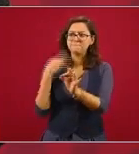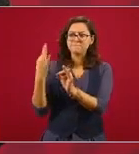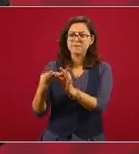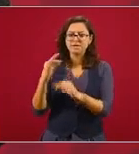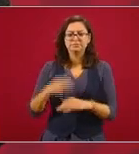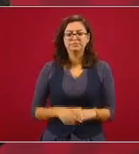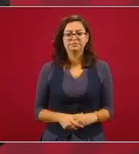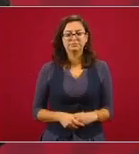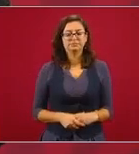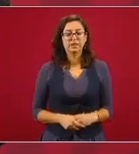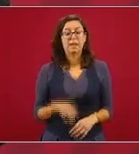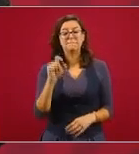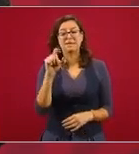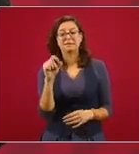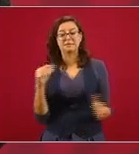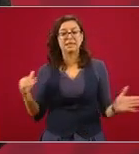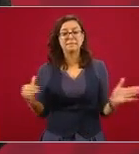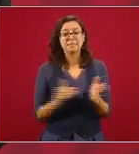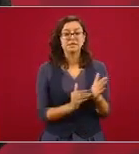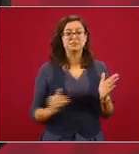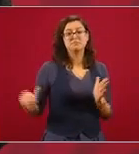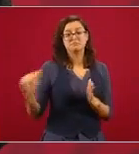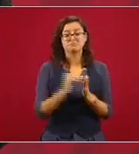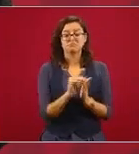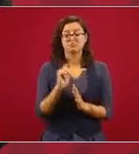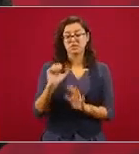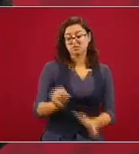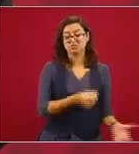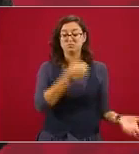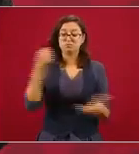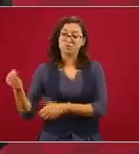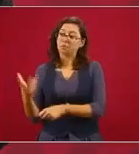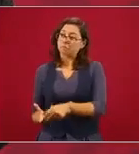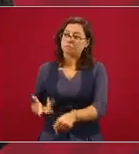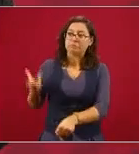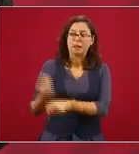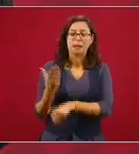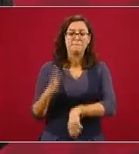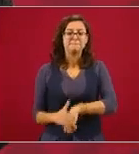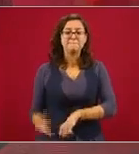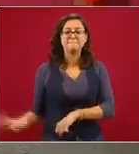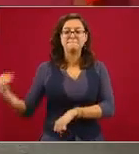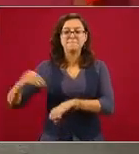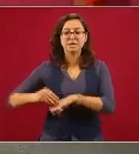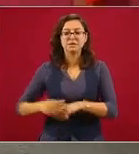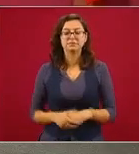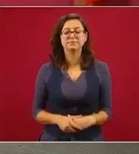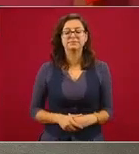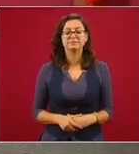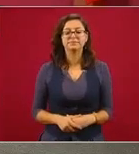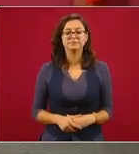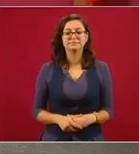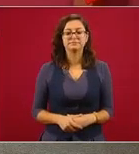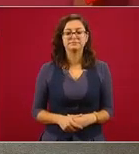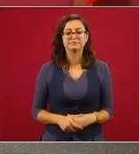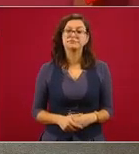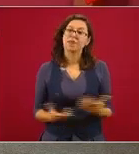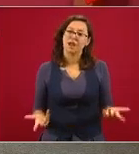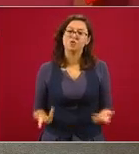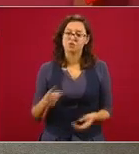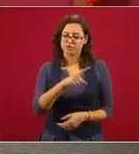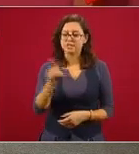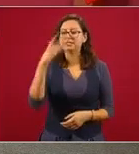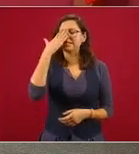Son 20 mil millones adicionales, ya conocen ustedes la historia.